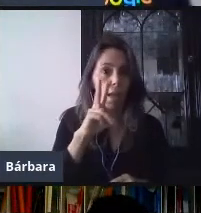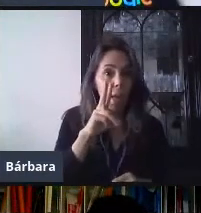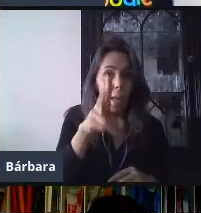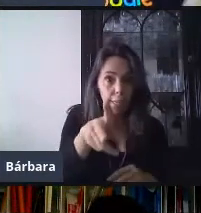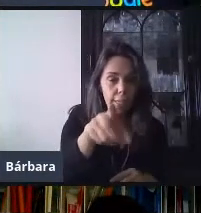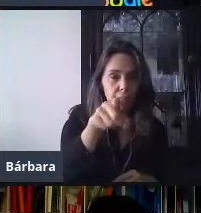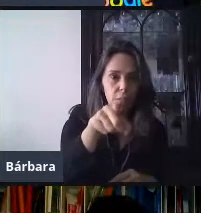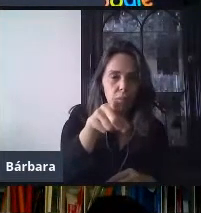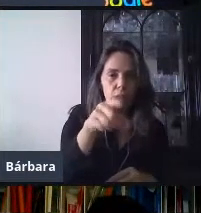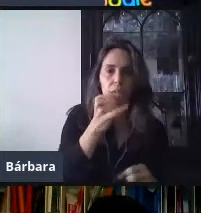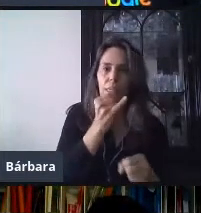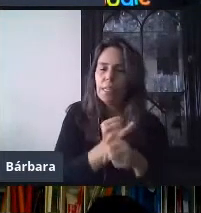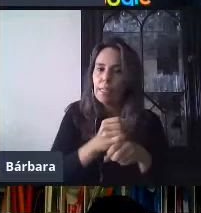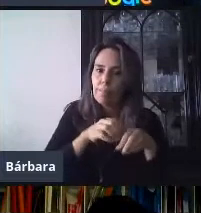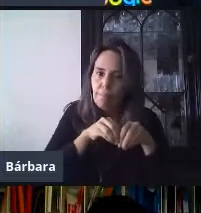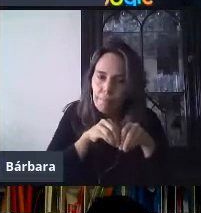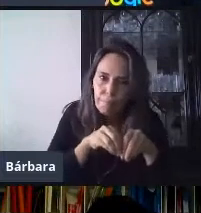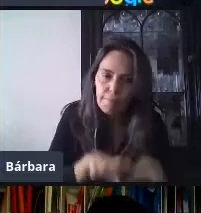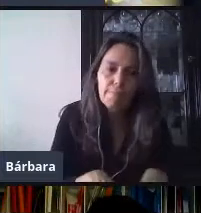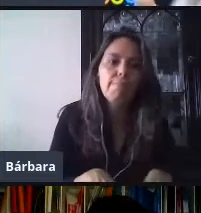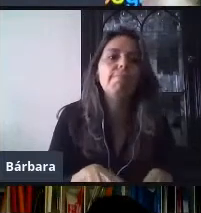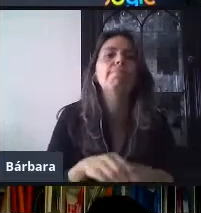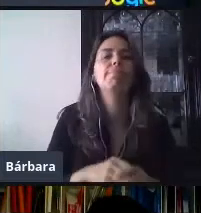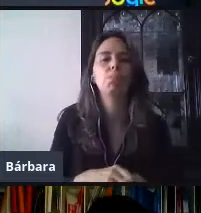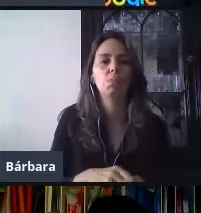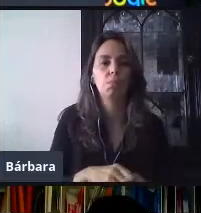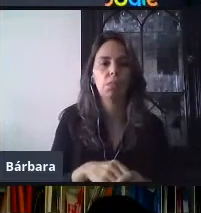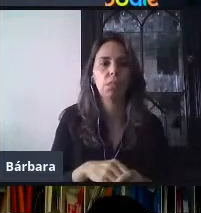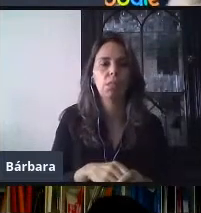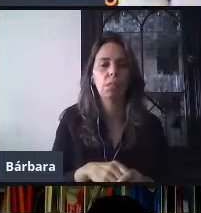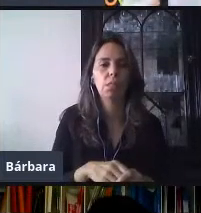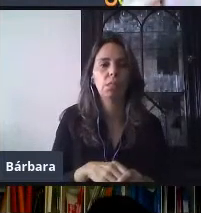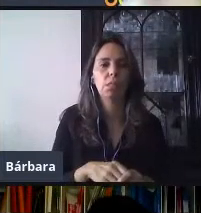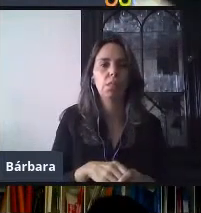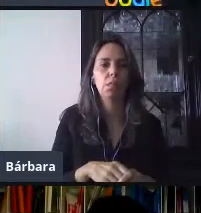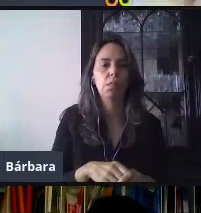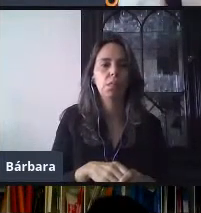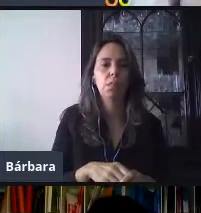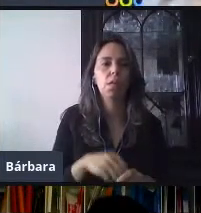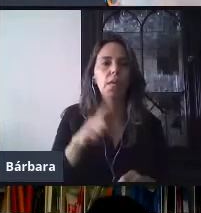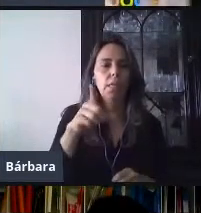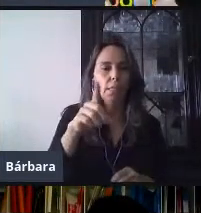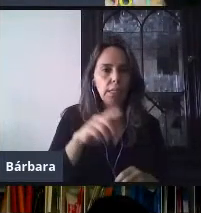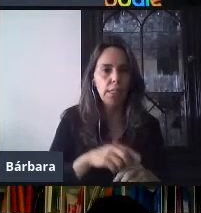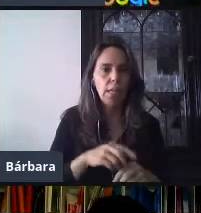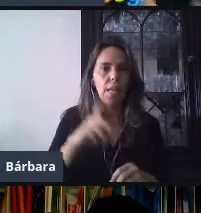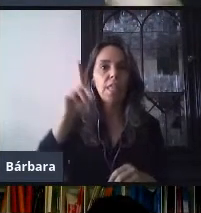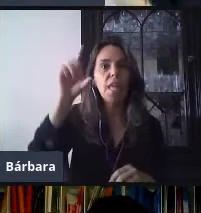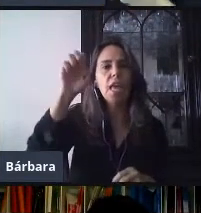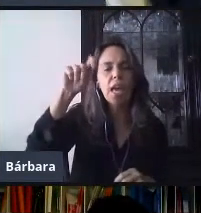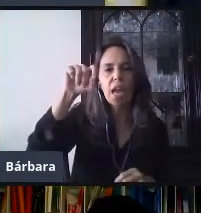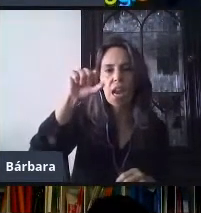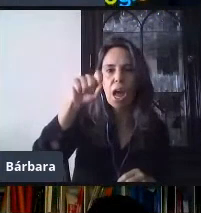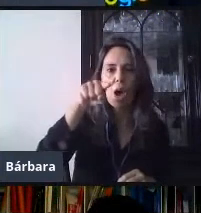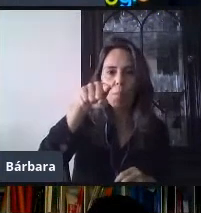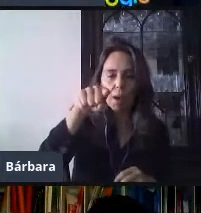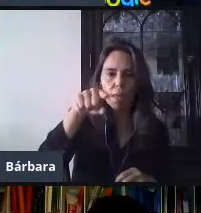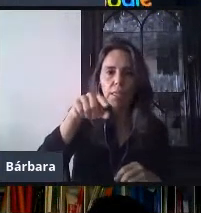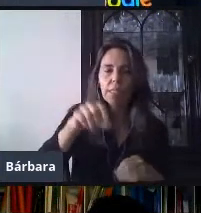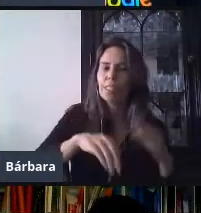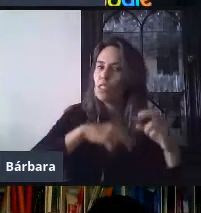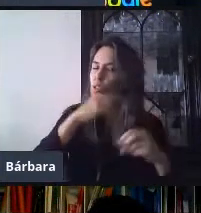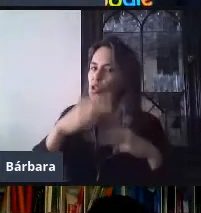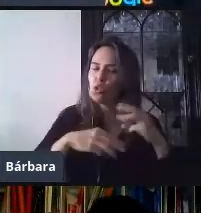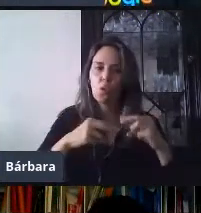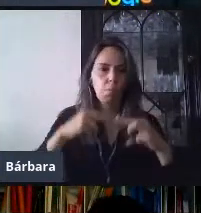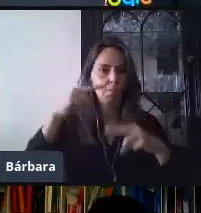toda la información de, por ejemplo, si somos de la Dirección General de la DGNAM, de todos los niveles,